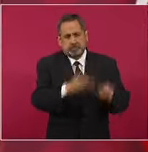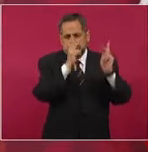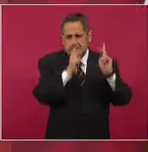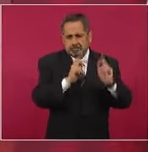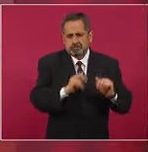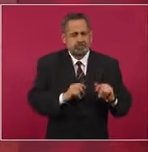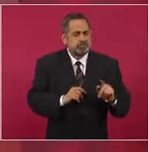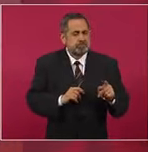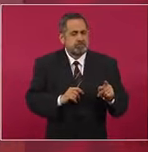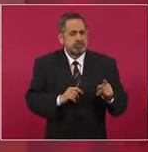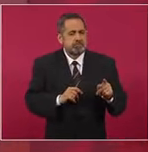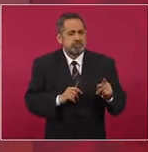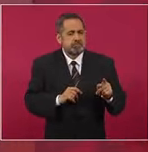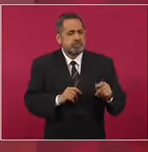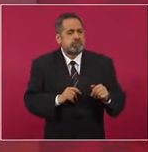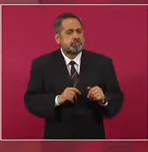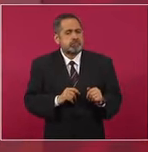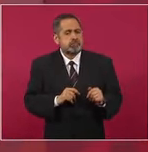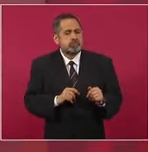su empresa